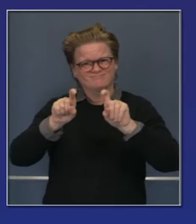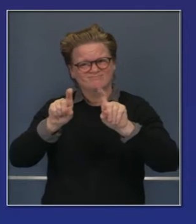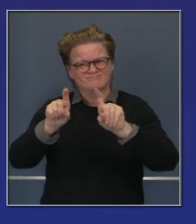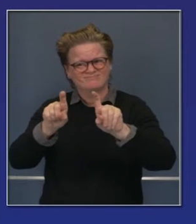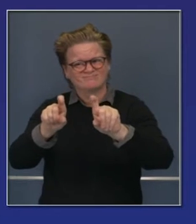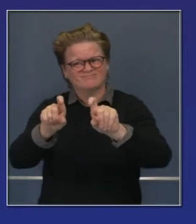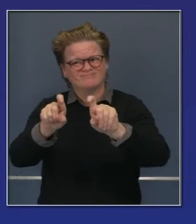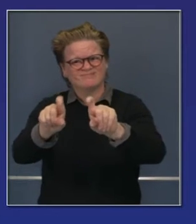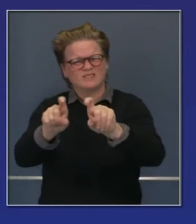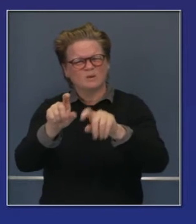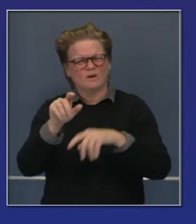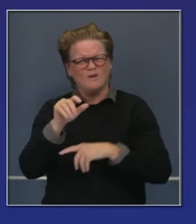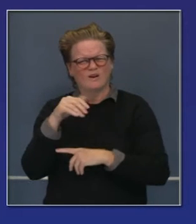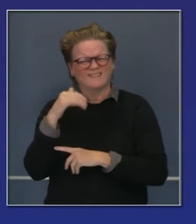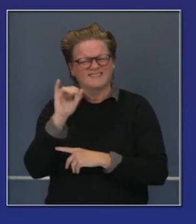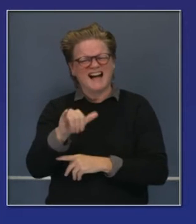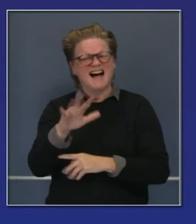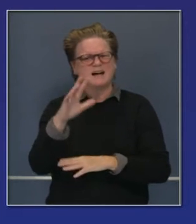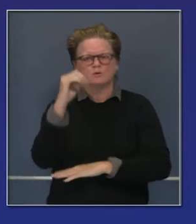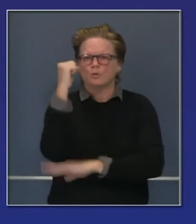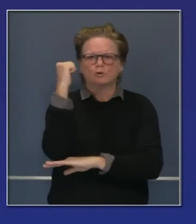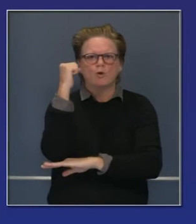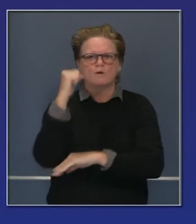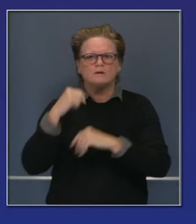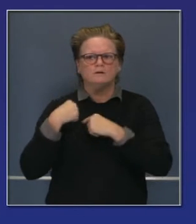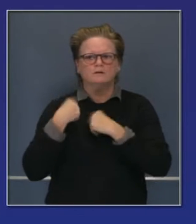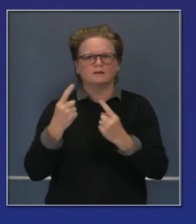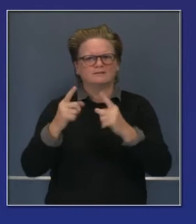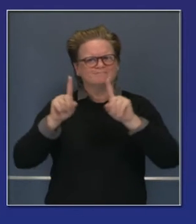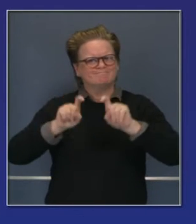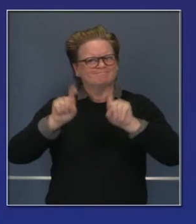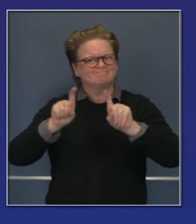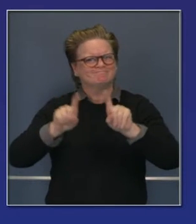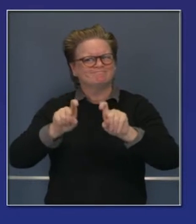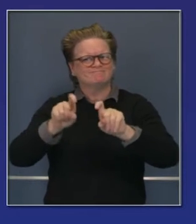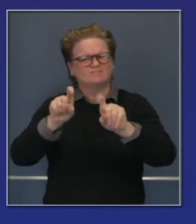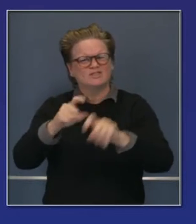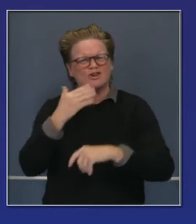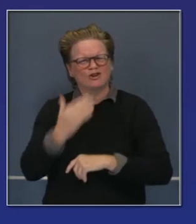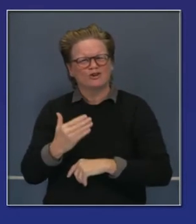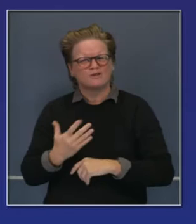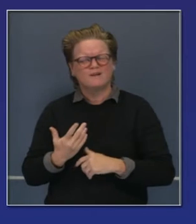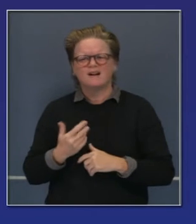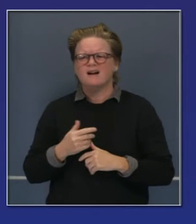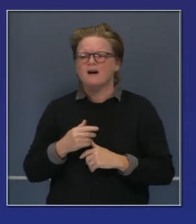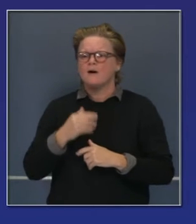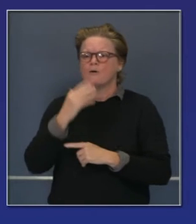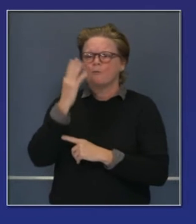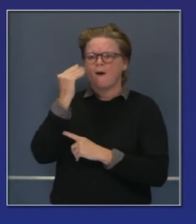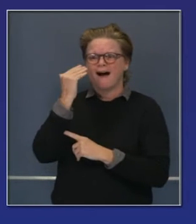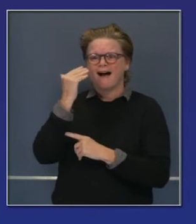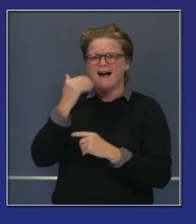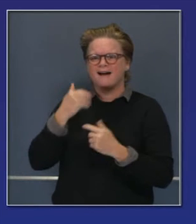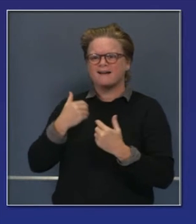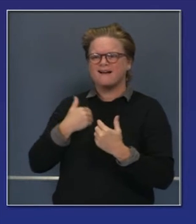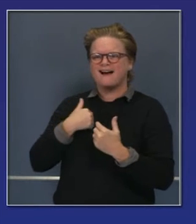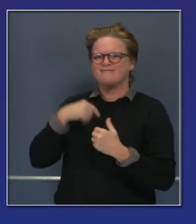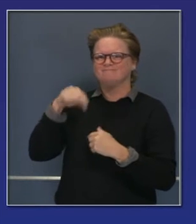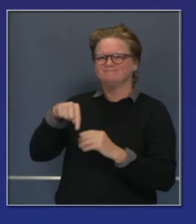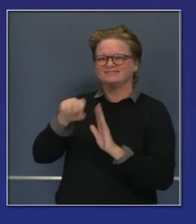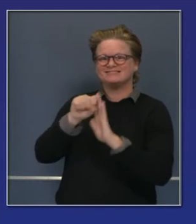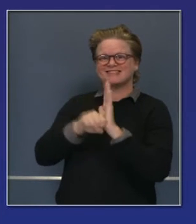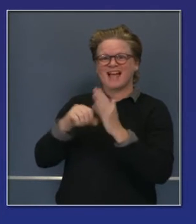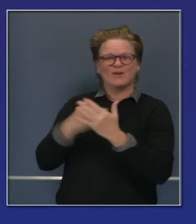por día, que sería un número récord. Y este laboratorio Perkin-Elmer, que anunciamos hace como una